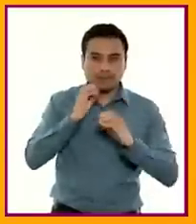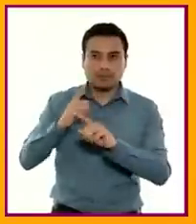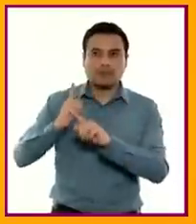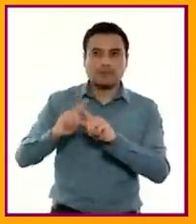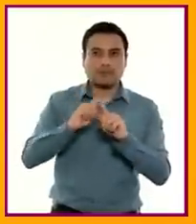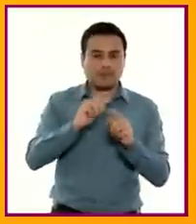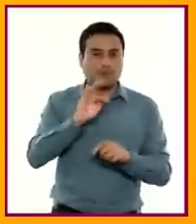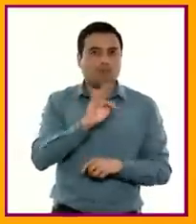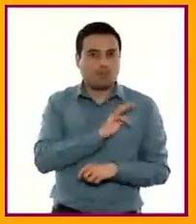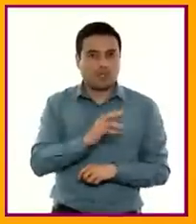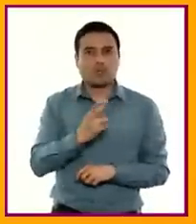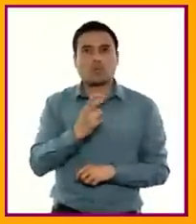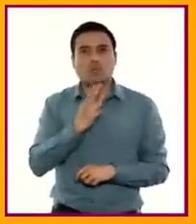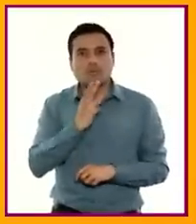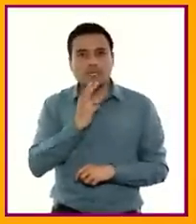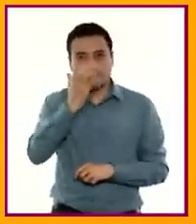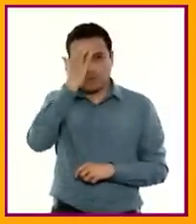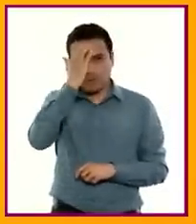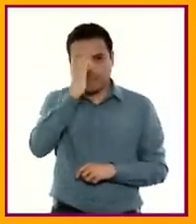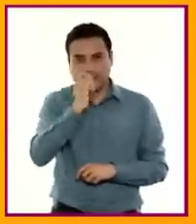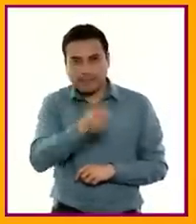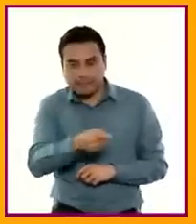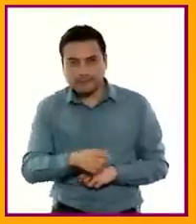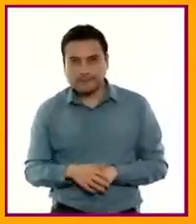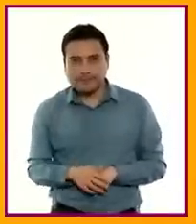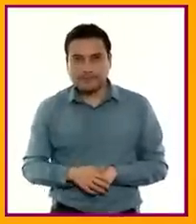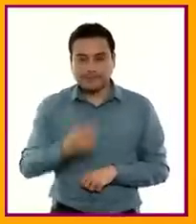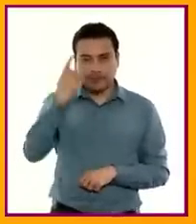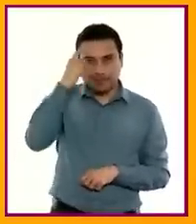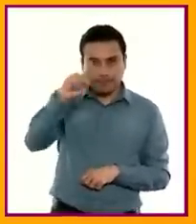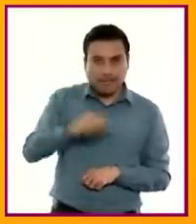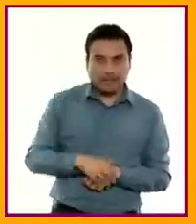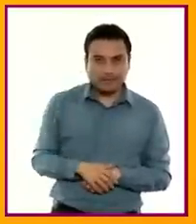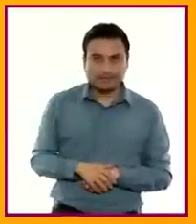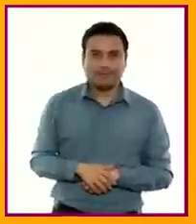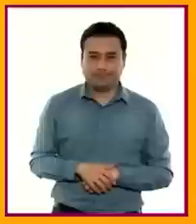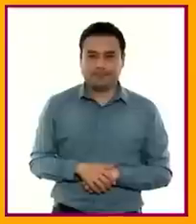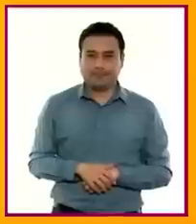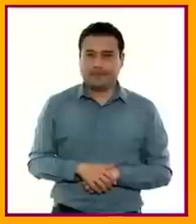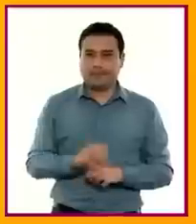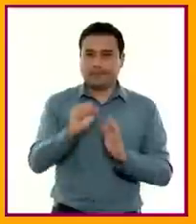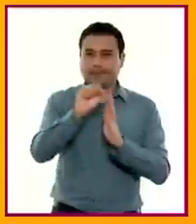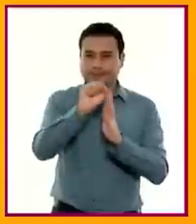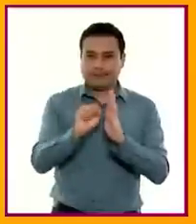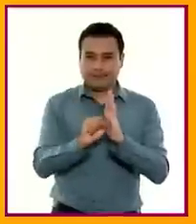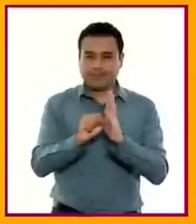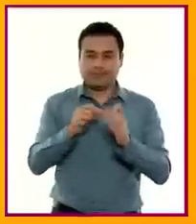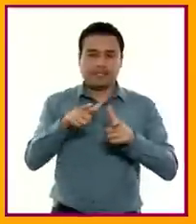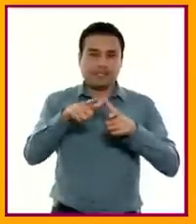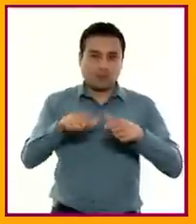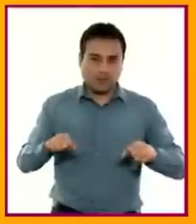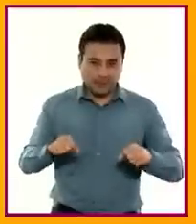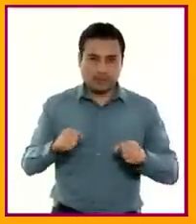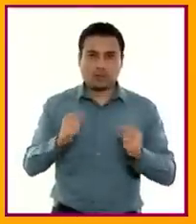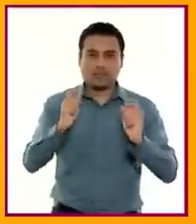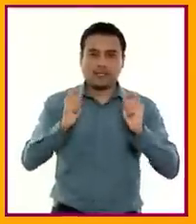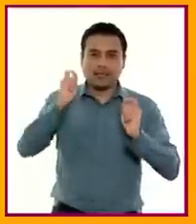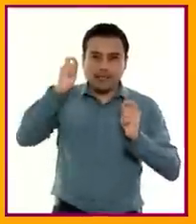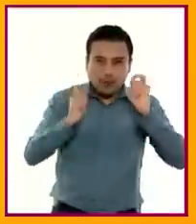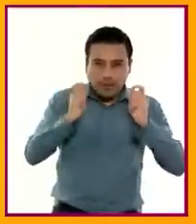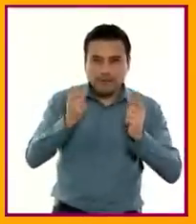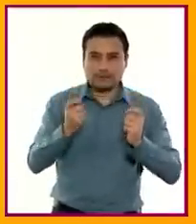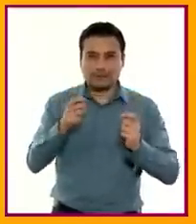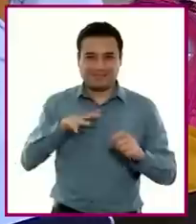permitan realizar relaciones de sentido y significado a través de sistemas lingüísticos, visuales, gestuales, espaciales y